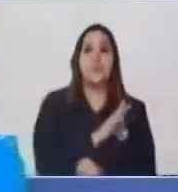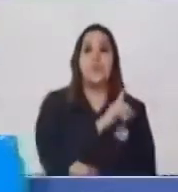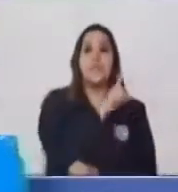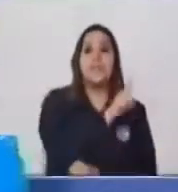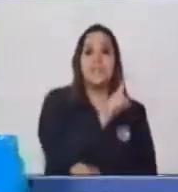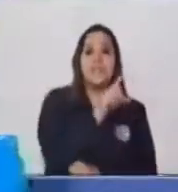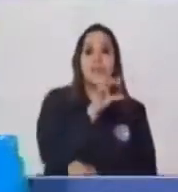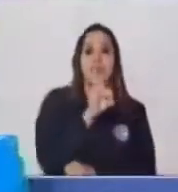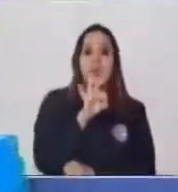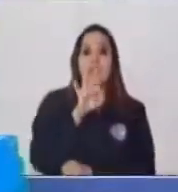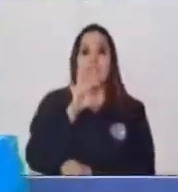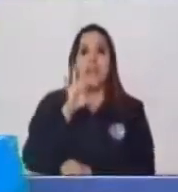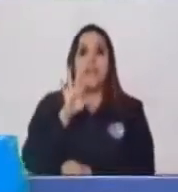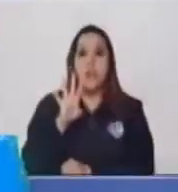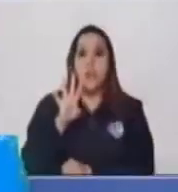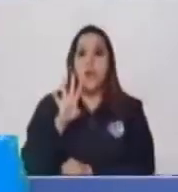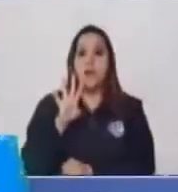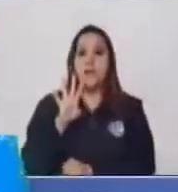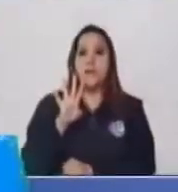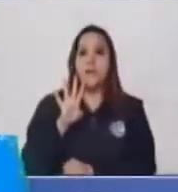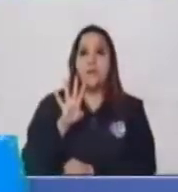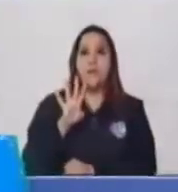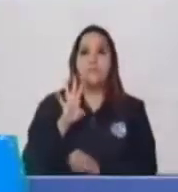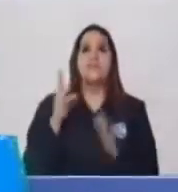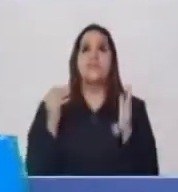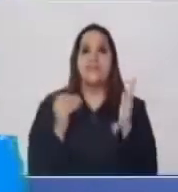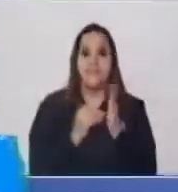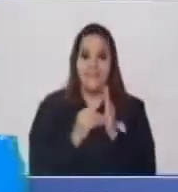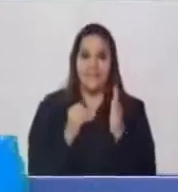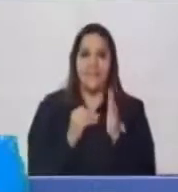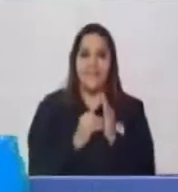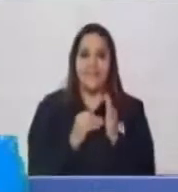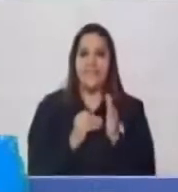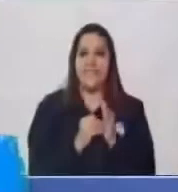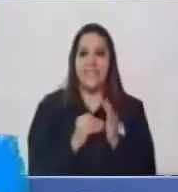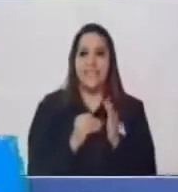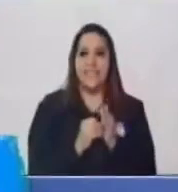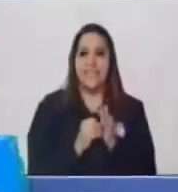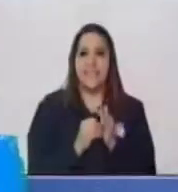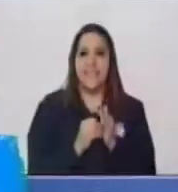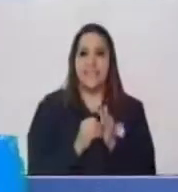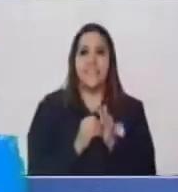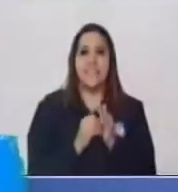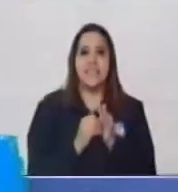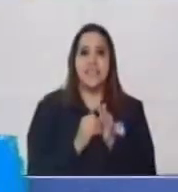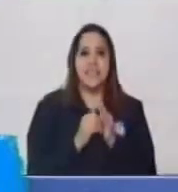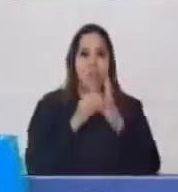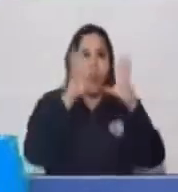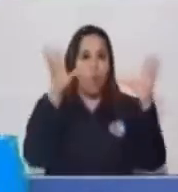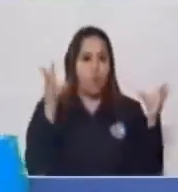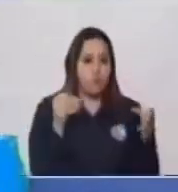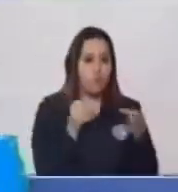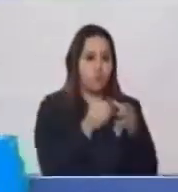134 Quetzales Reunieron Las hermanas